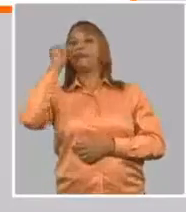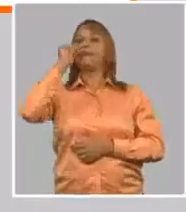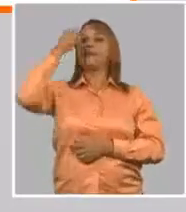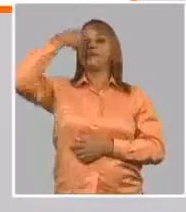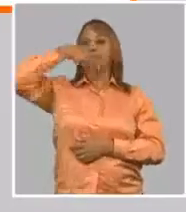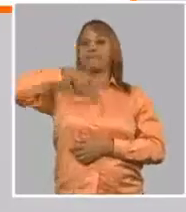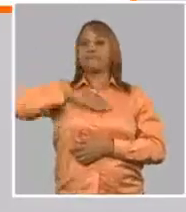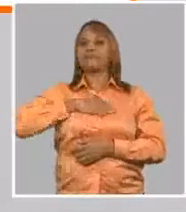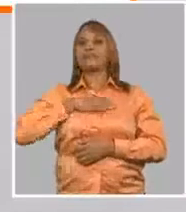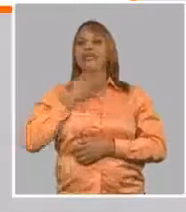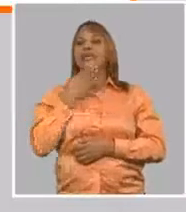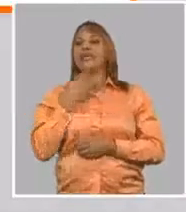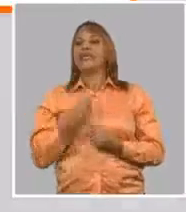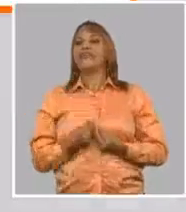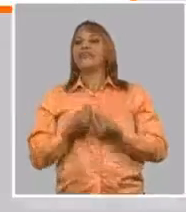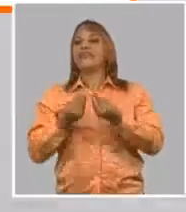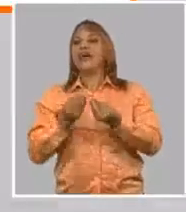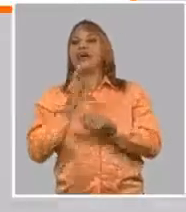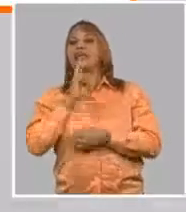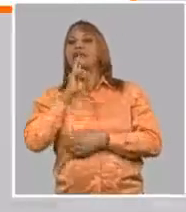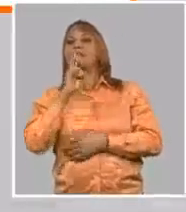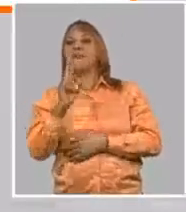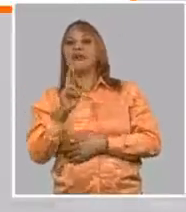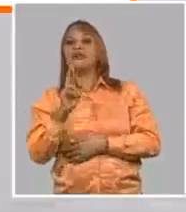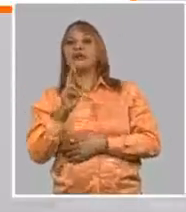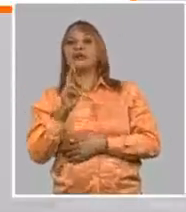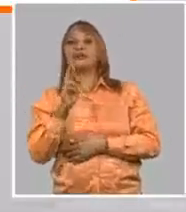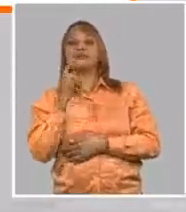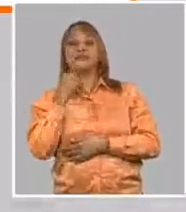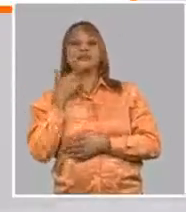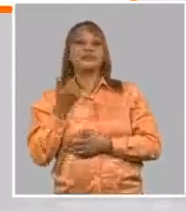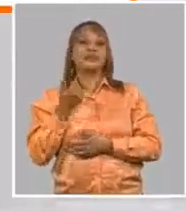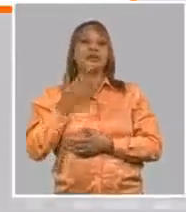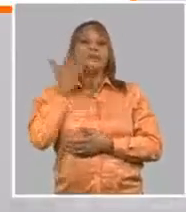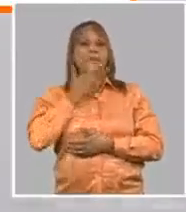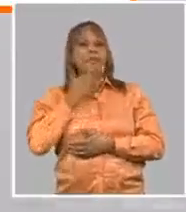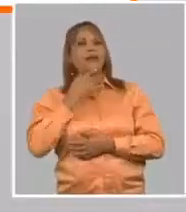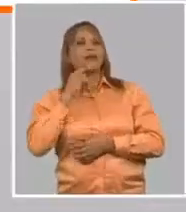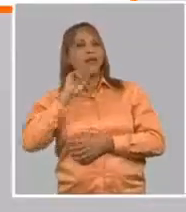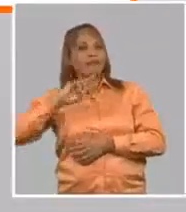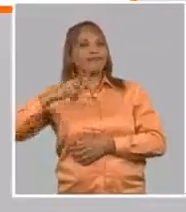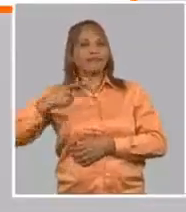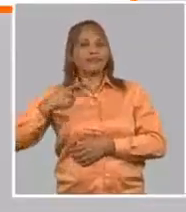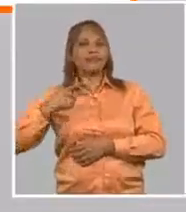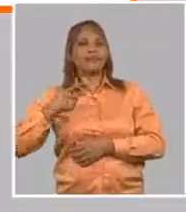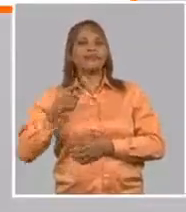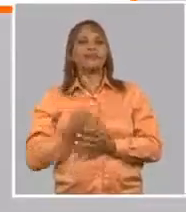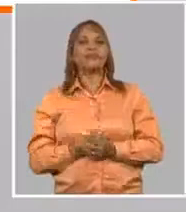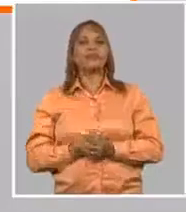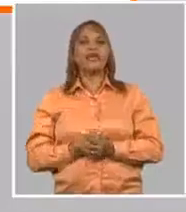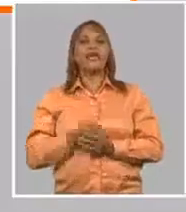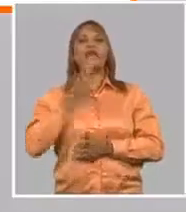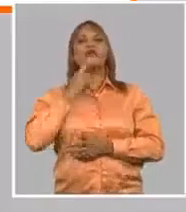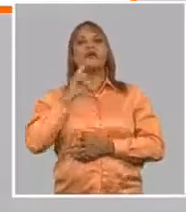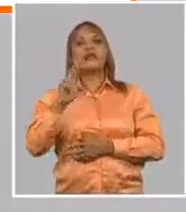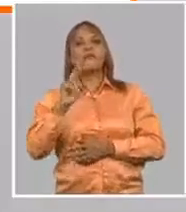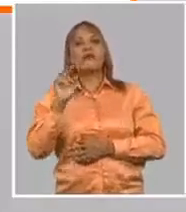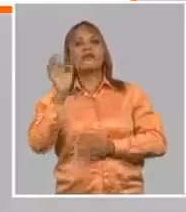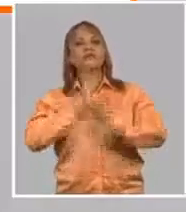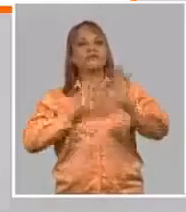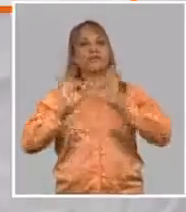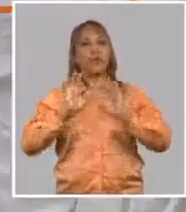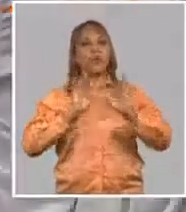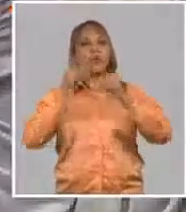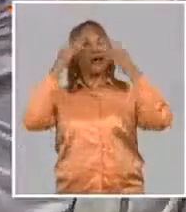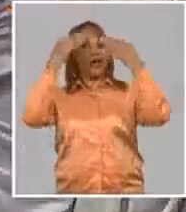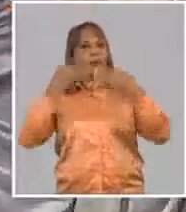generar respuesta, tipo respuesta de mucosa, y perdonen la repetición, y qué tipo de respuesta inmunológica da la mucosa.